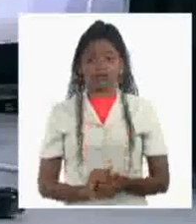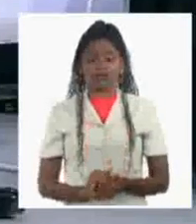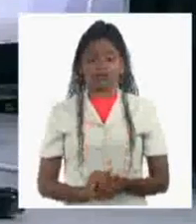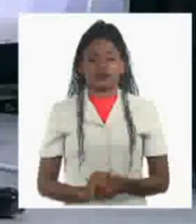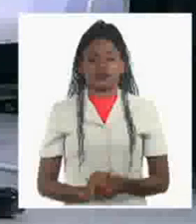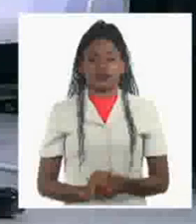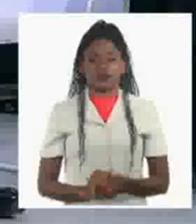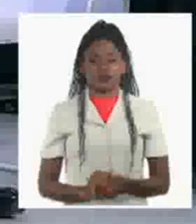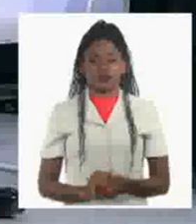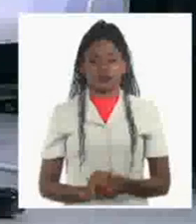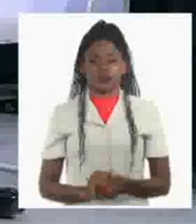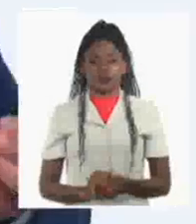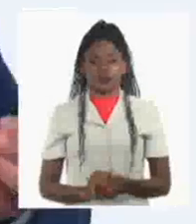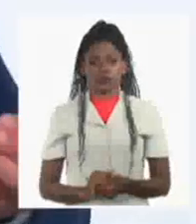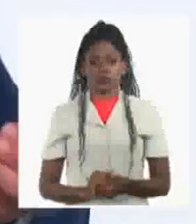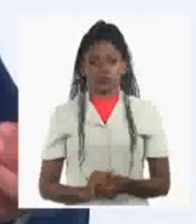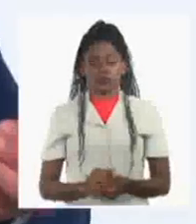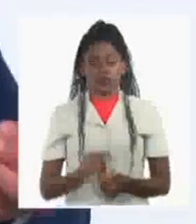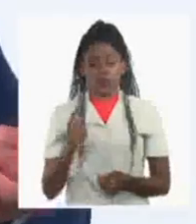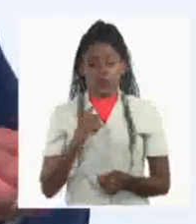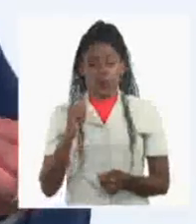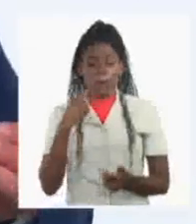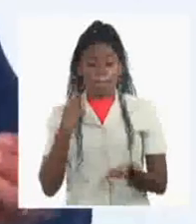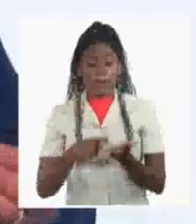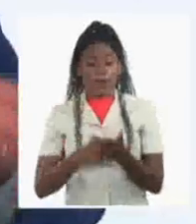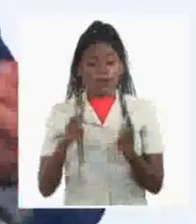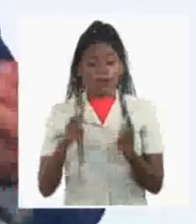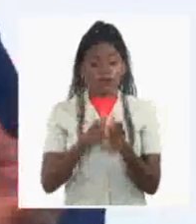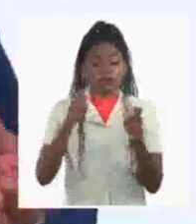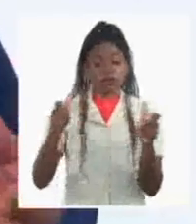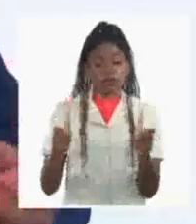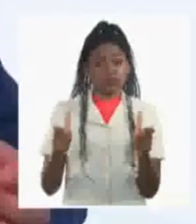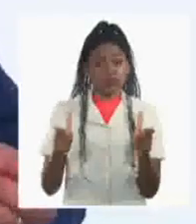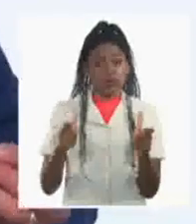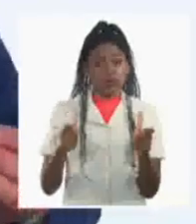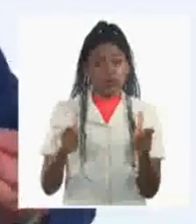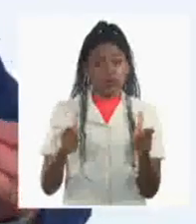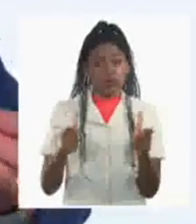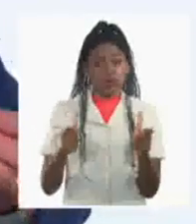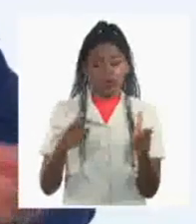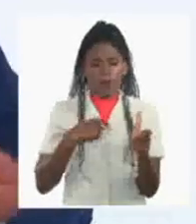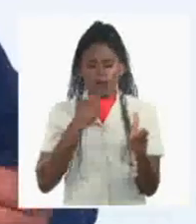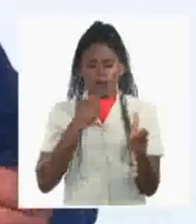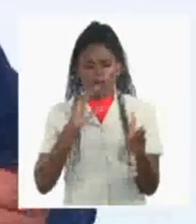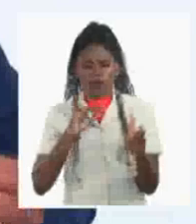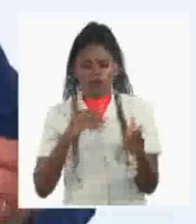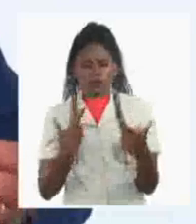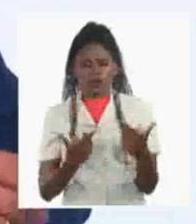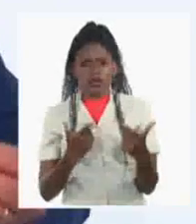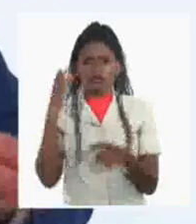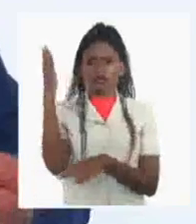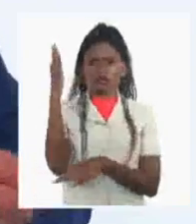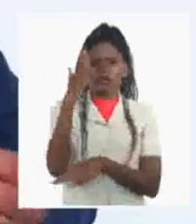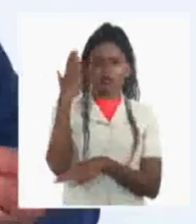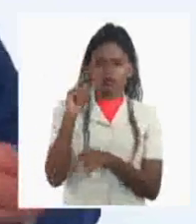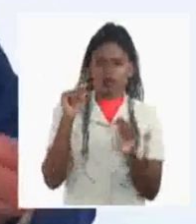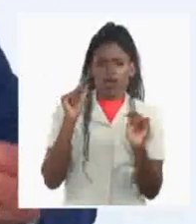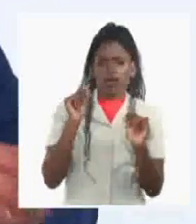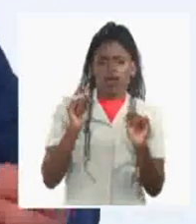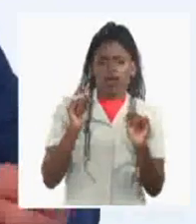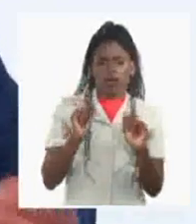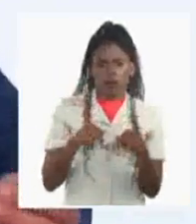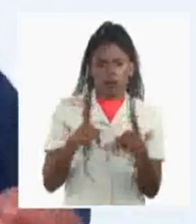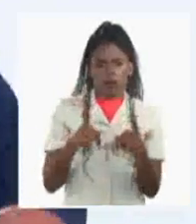en unos mayores ingresos, voy a poner el fondo de clima como institución, que ha sido hasta ahora